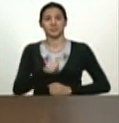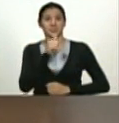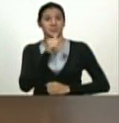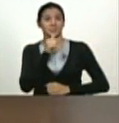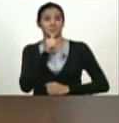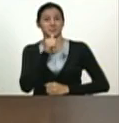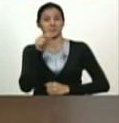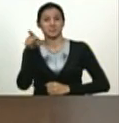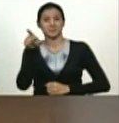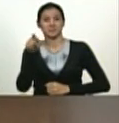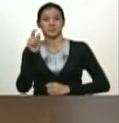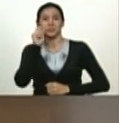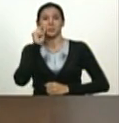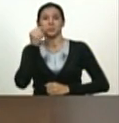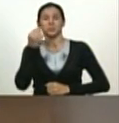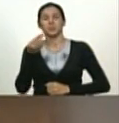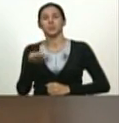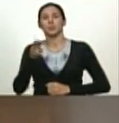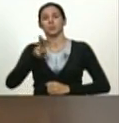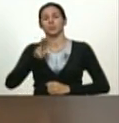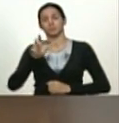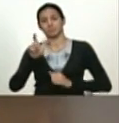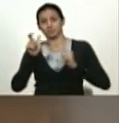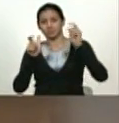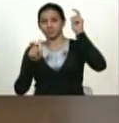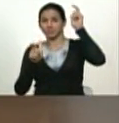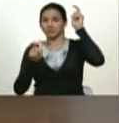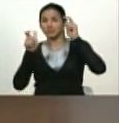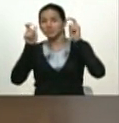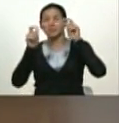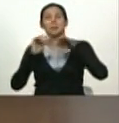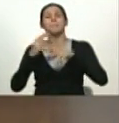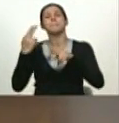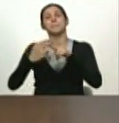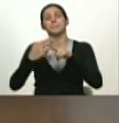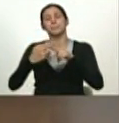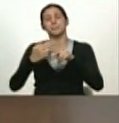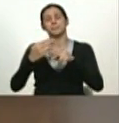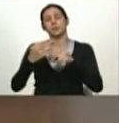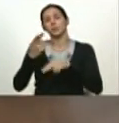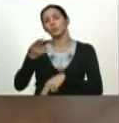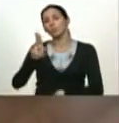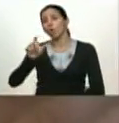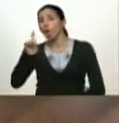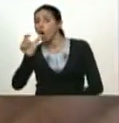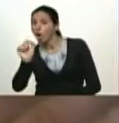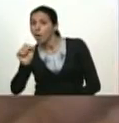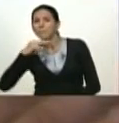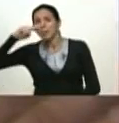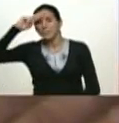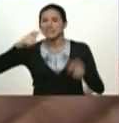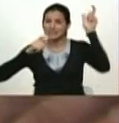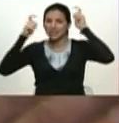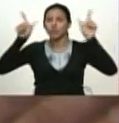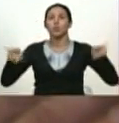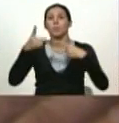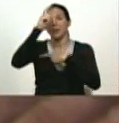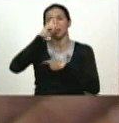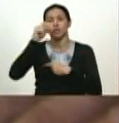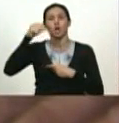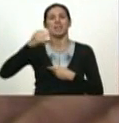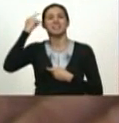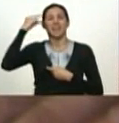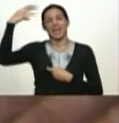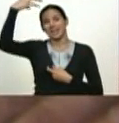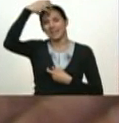a Hugo de los Reyes, Chávez, padre de nuestro comandante Hugo Chávez Frías, quien está cumpliendo años y está en su Día de Reyes.